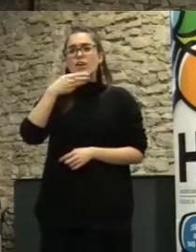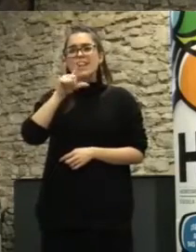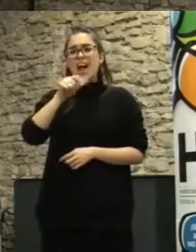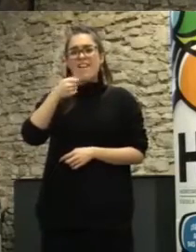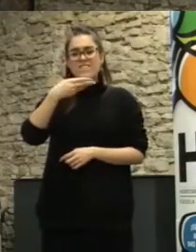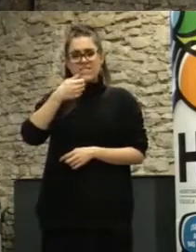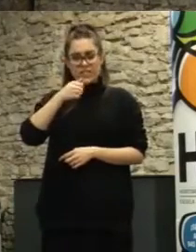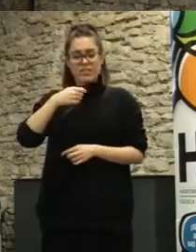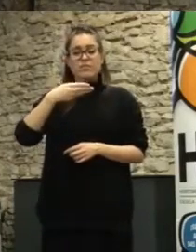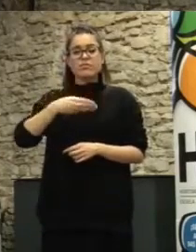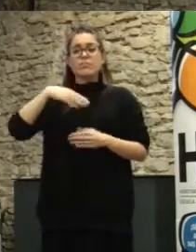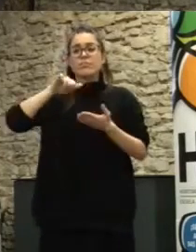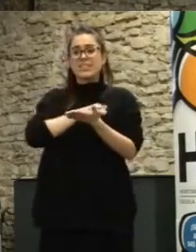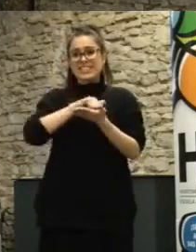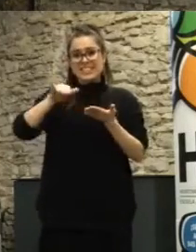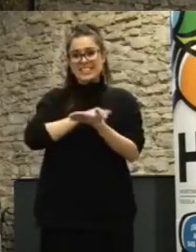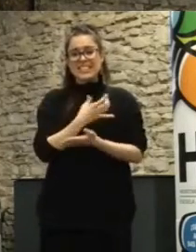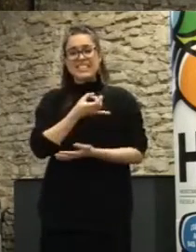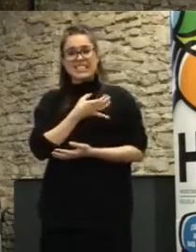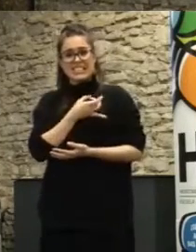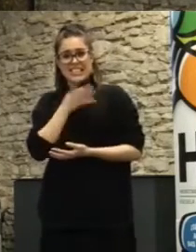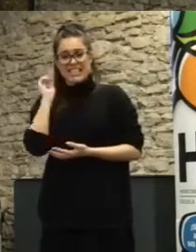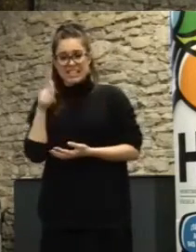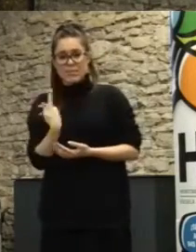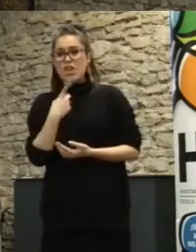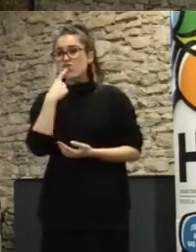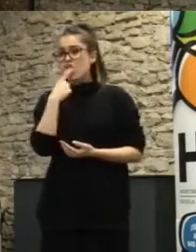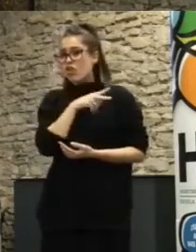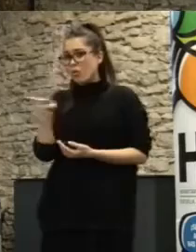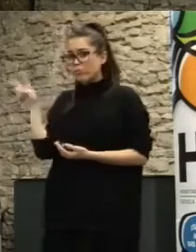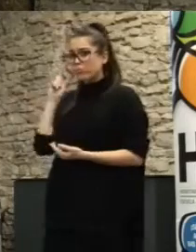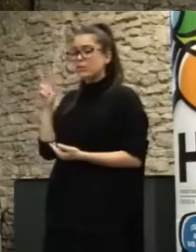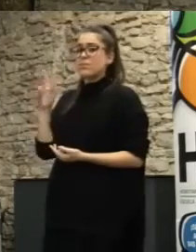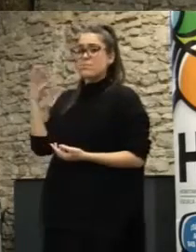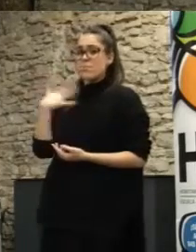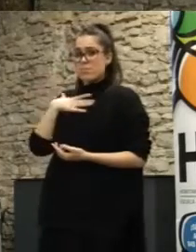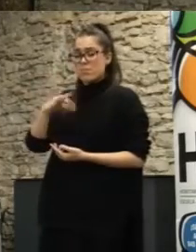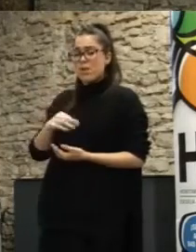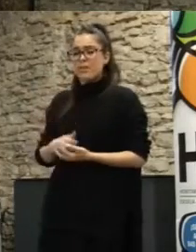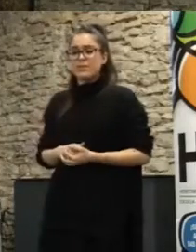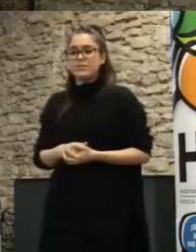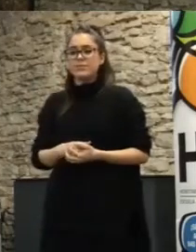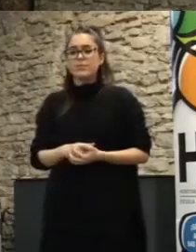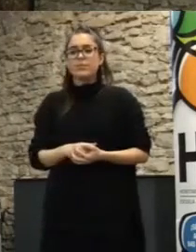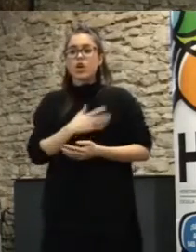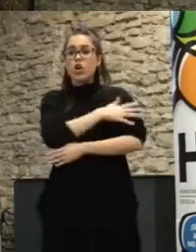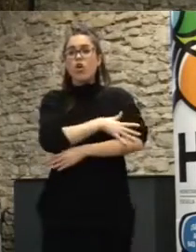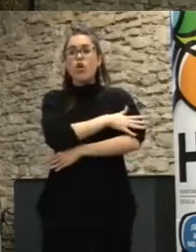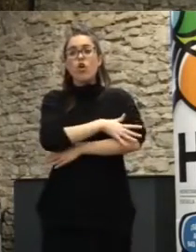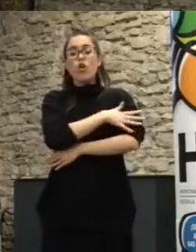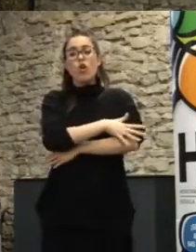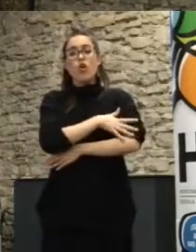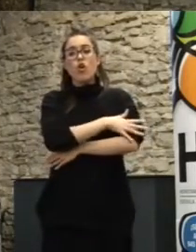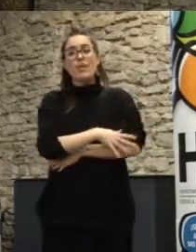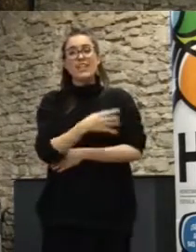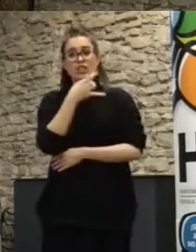York el laboratorio de gobierno de Chile aquel que el logo rojo que podéis ver el gobierno de Chile el gobierno de la